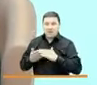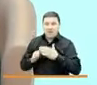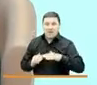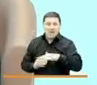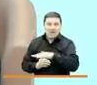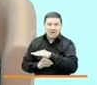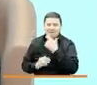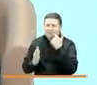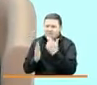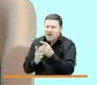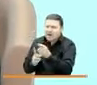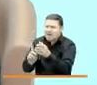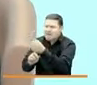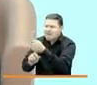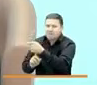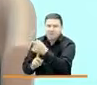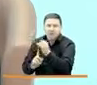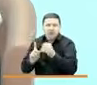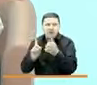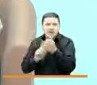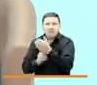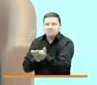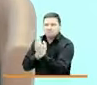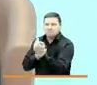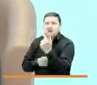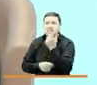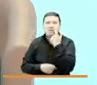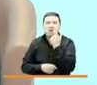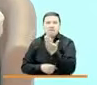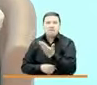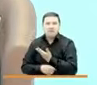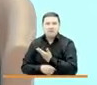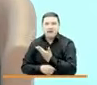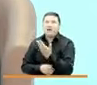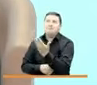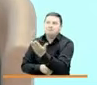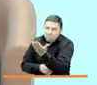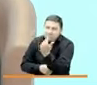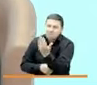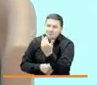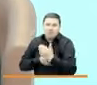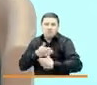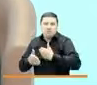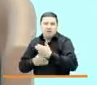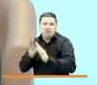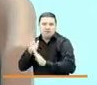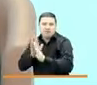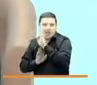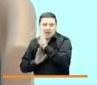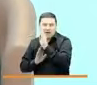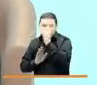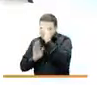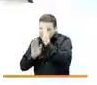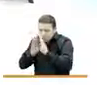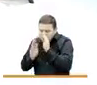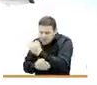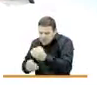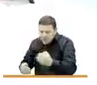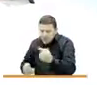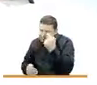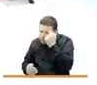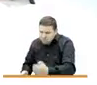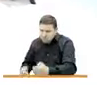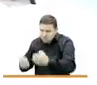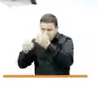evidenciar, por ejemplo, es que logramos involucrar tanto a papá y mamá en todo el proceso de desarrollo cognitivo. Pero quiero que les